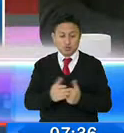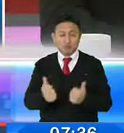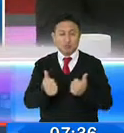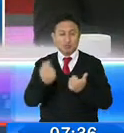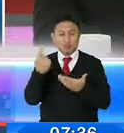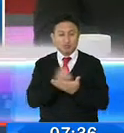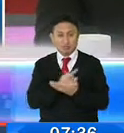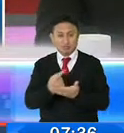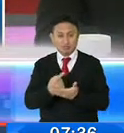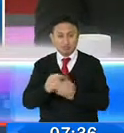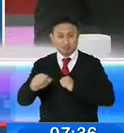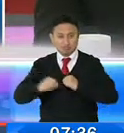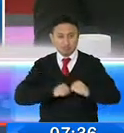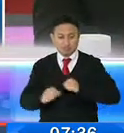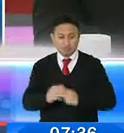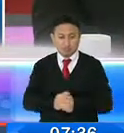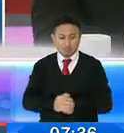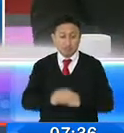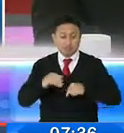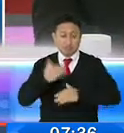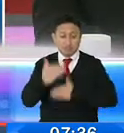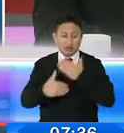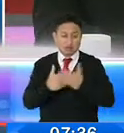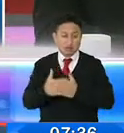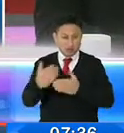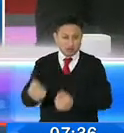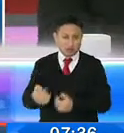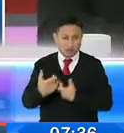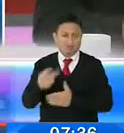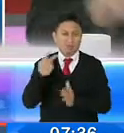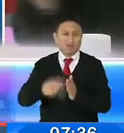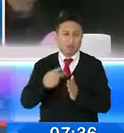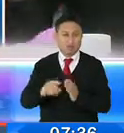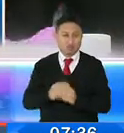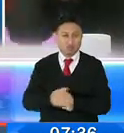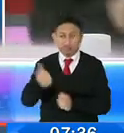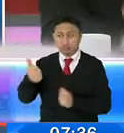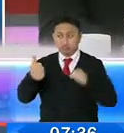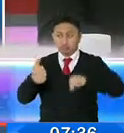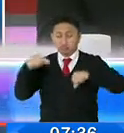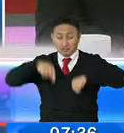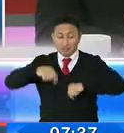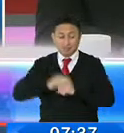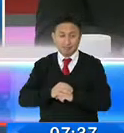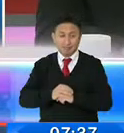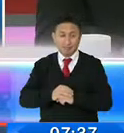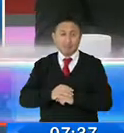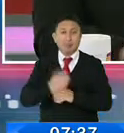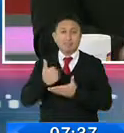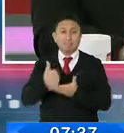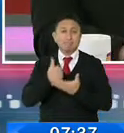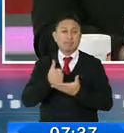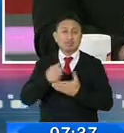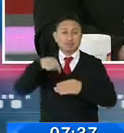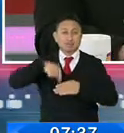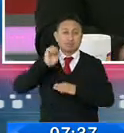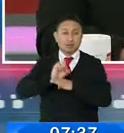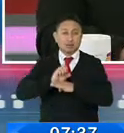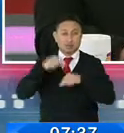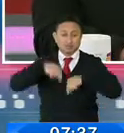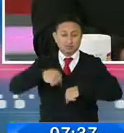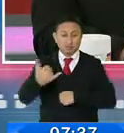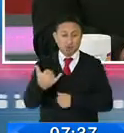sea fructífera y bueno ya nos comentará los alcances de todas estas nuevas medidas que tanto beneficio pero sobre todo tanto dinero